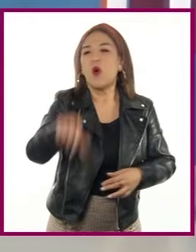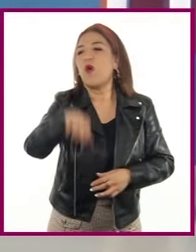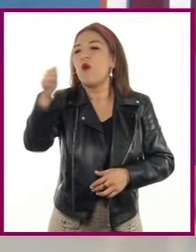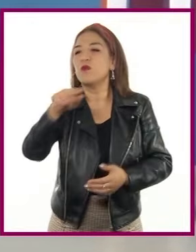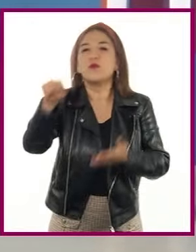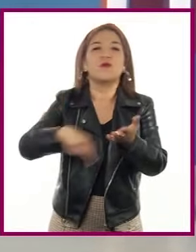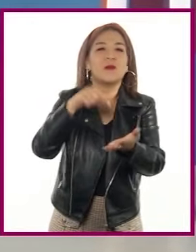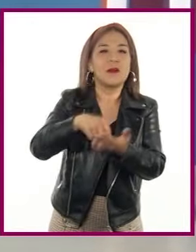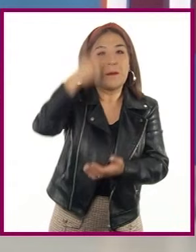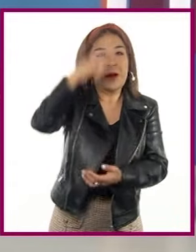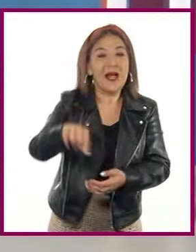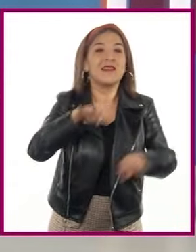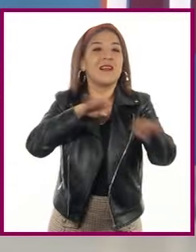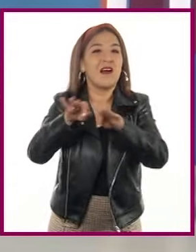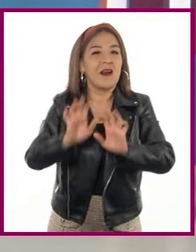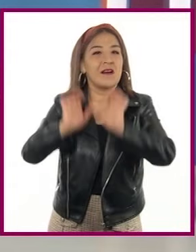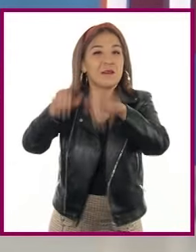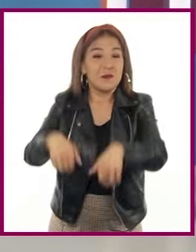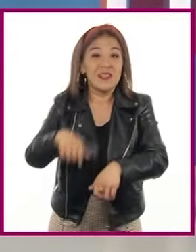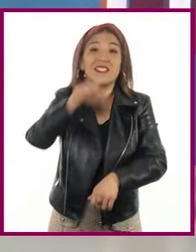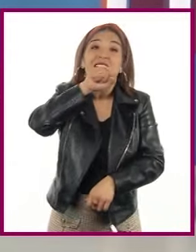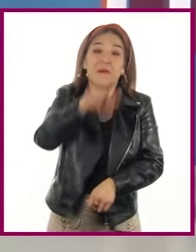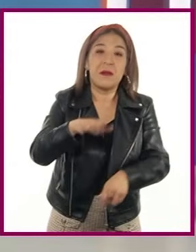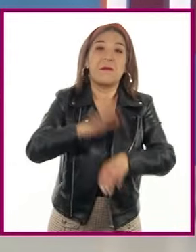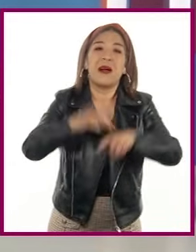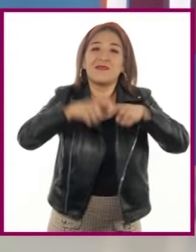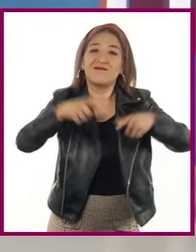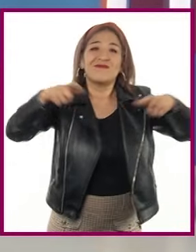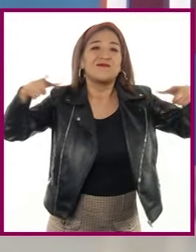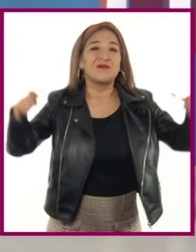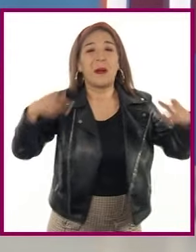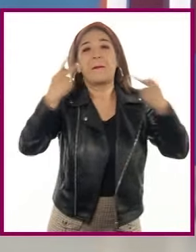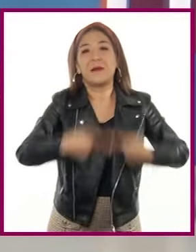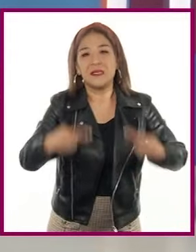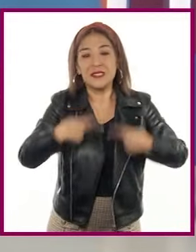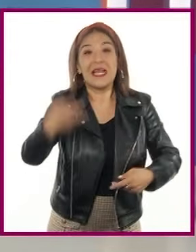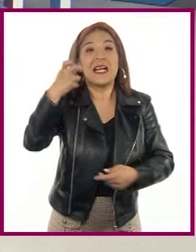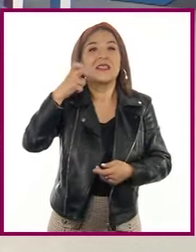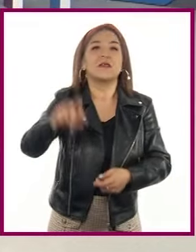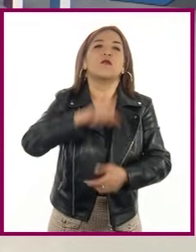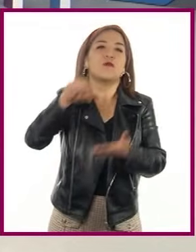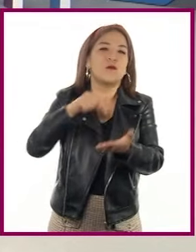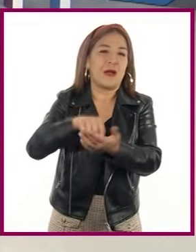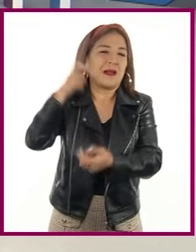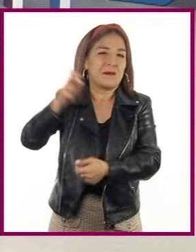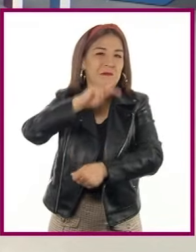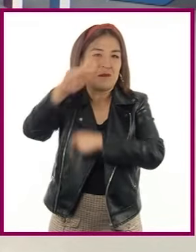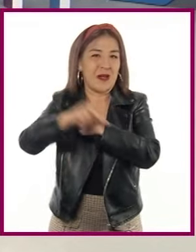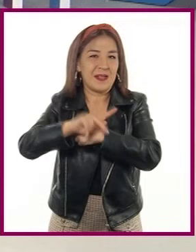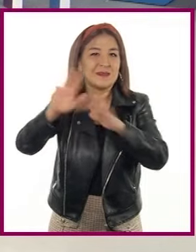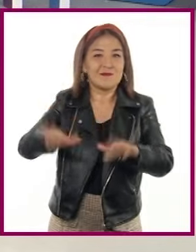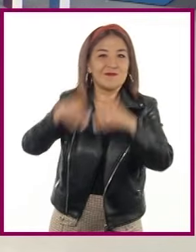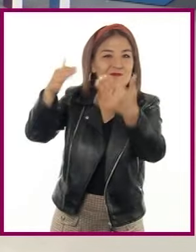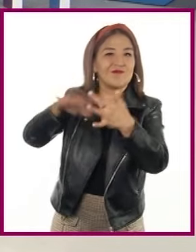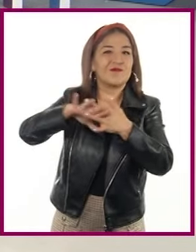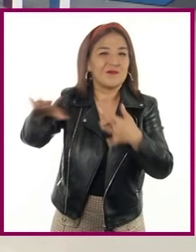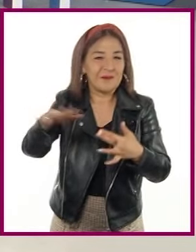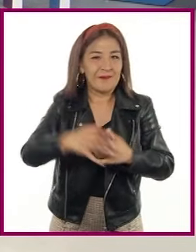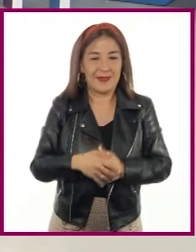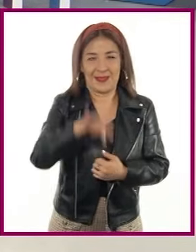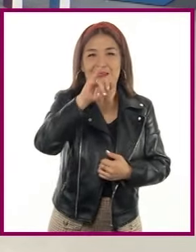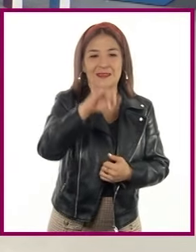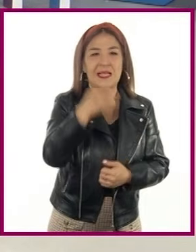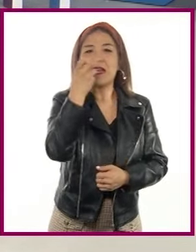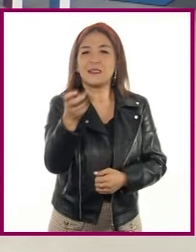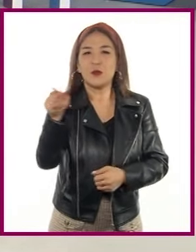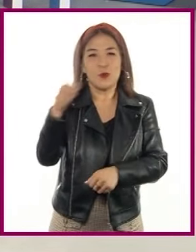y a la vez se producirá un aumento de la población en los países de destino. Así es. Y ligado a